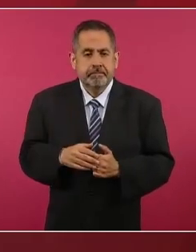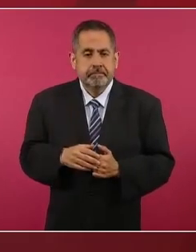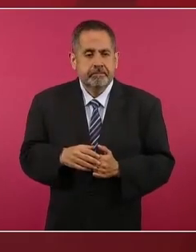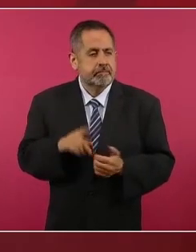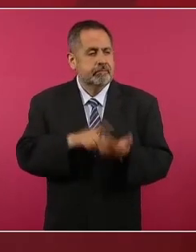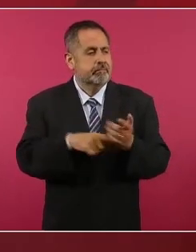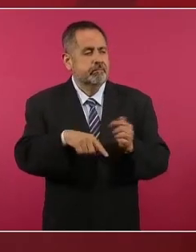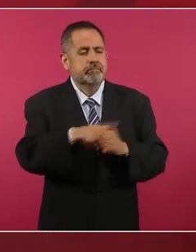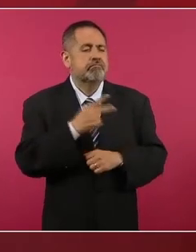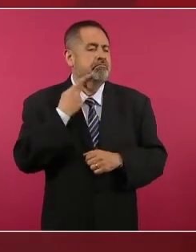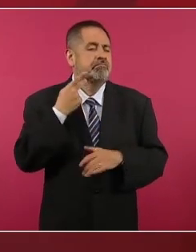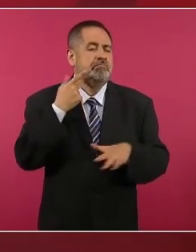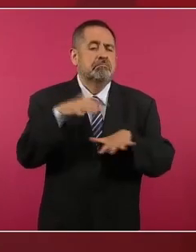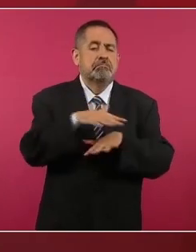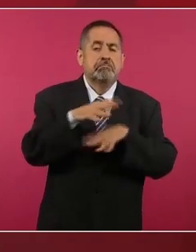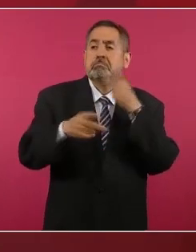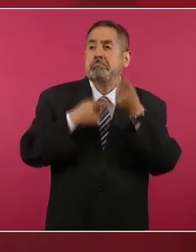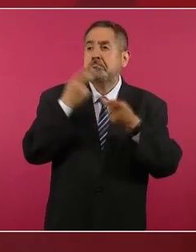politiquería.